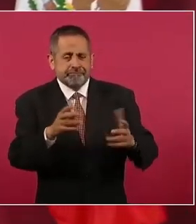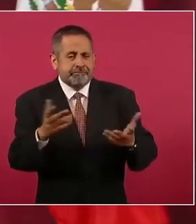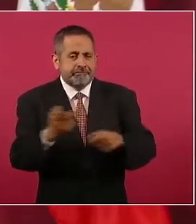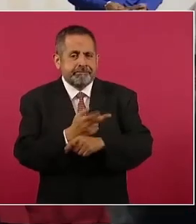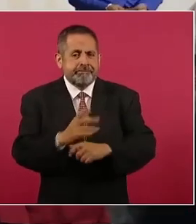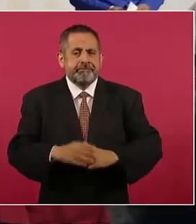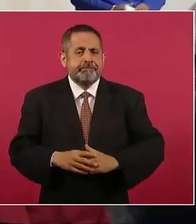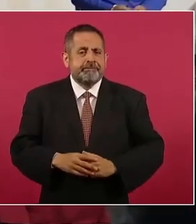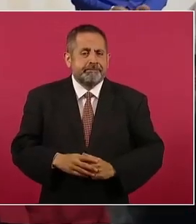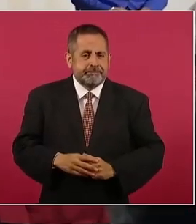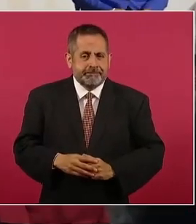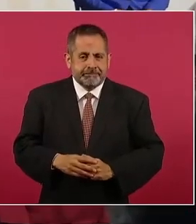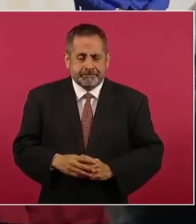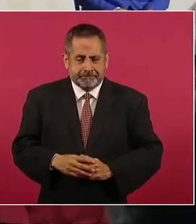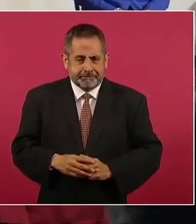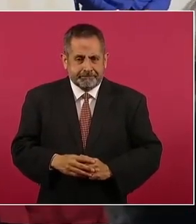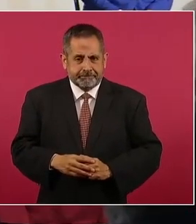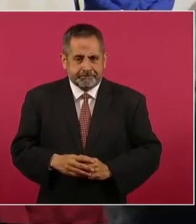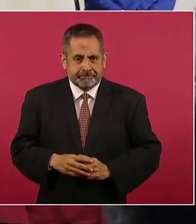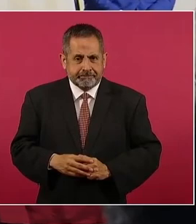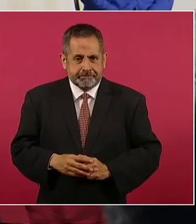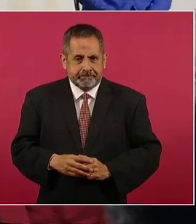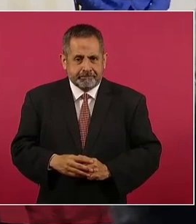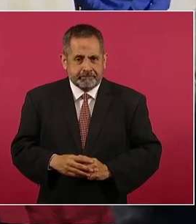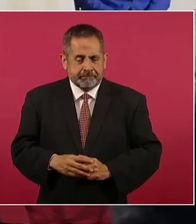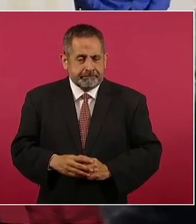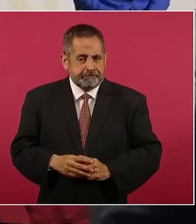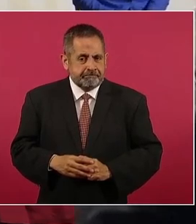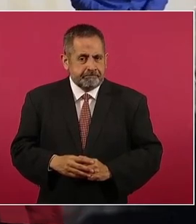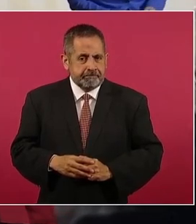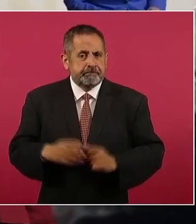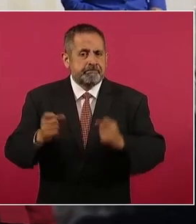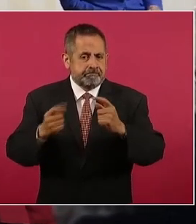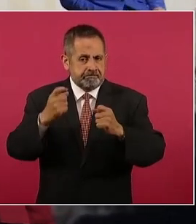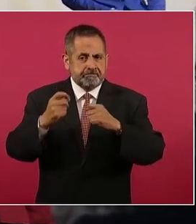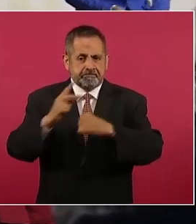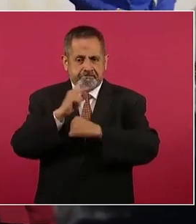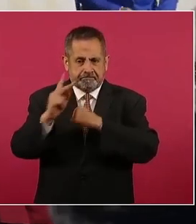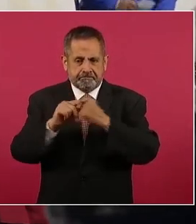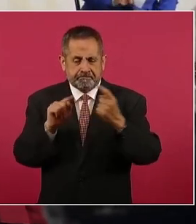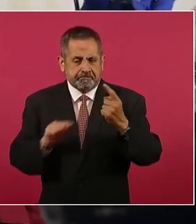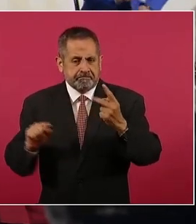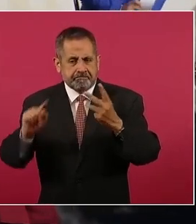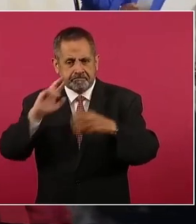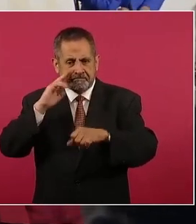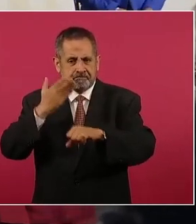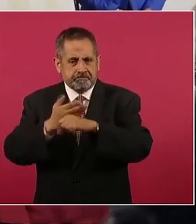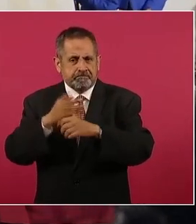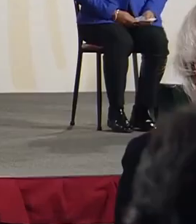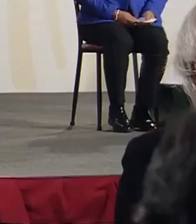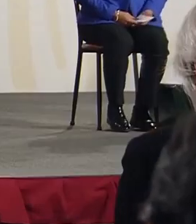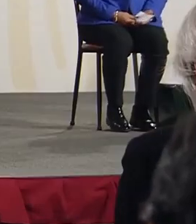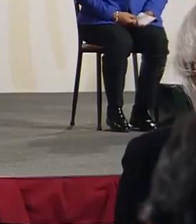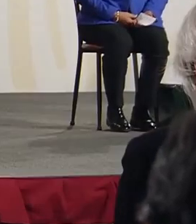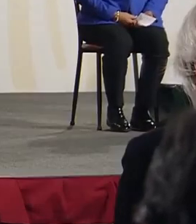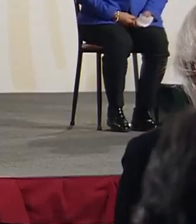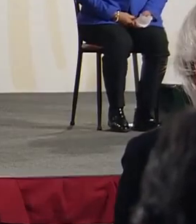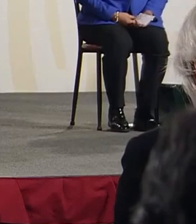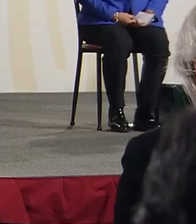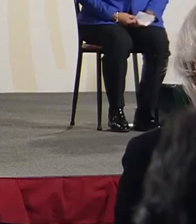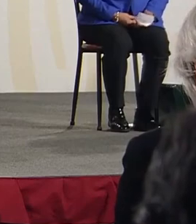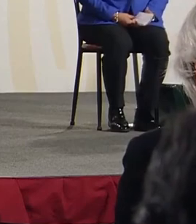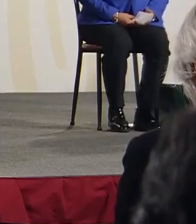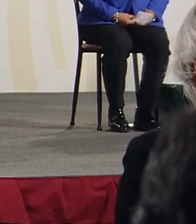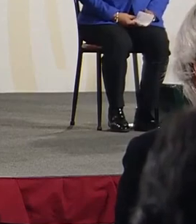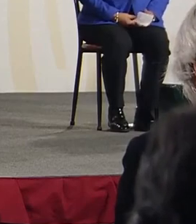tenían la responsabilidad en varios países en de América Latina y